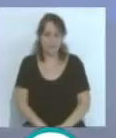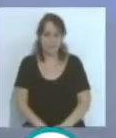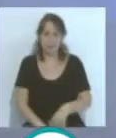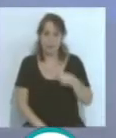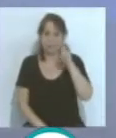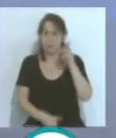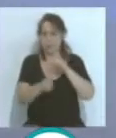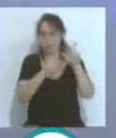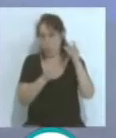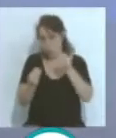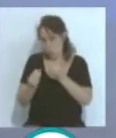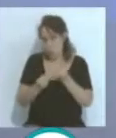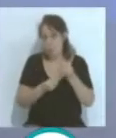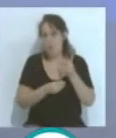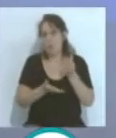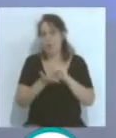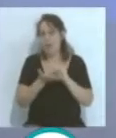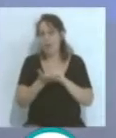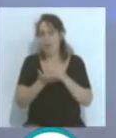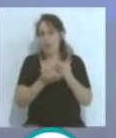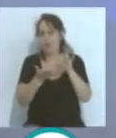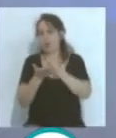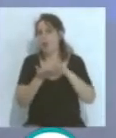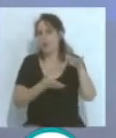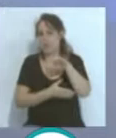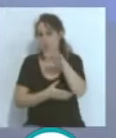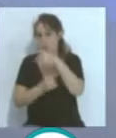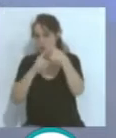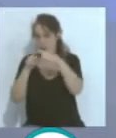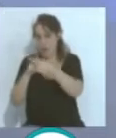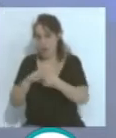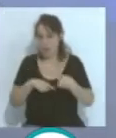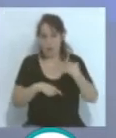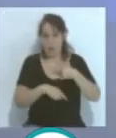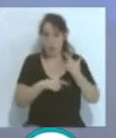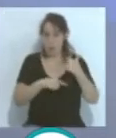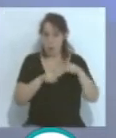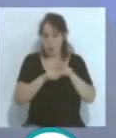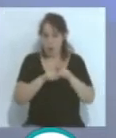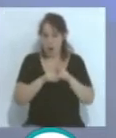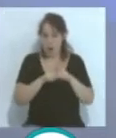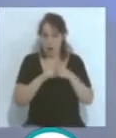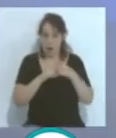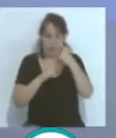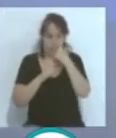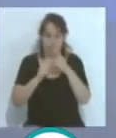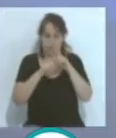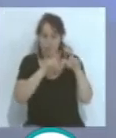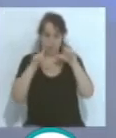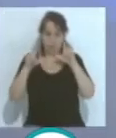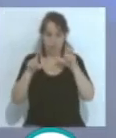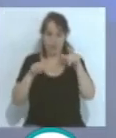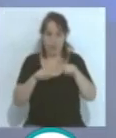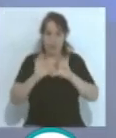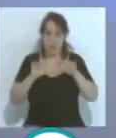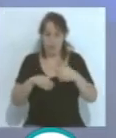viajado mucho y hemos estado muchas veces también en diferentes sitios representando al Cádiz Club de Fútbol en mi época. No hablo de futbolistas porque no teníamos un